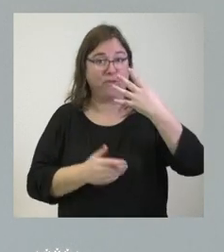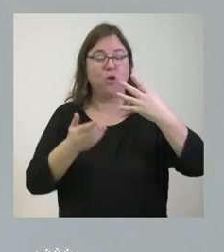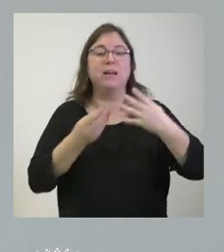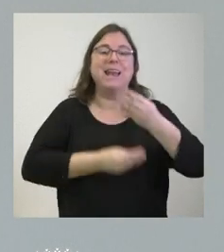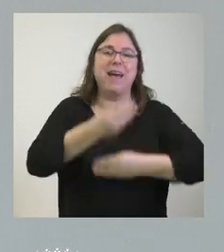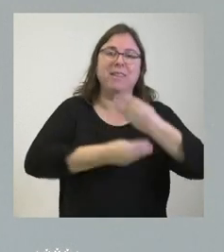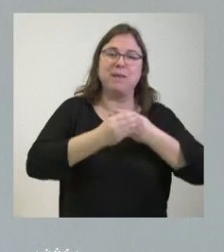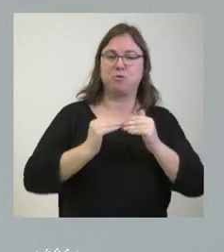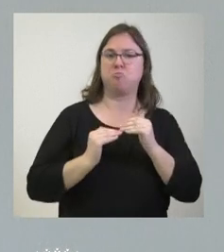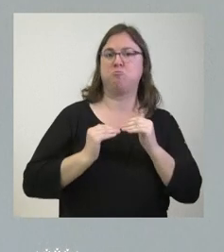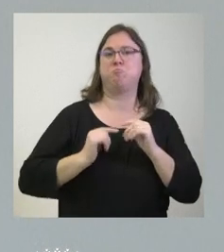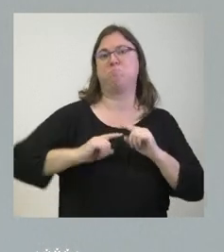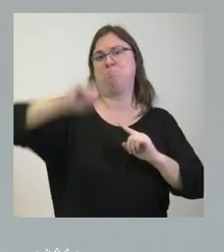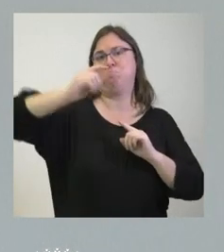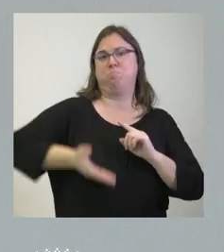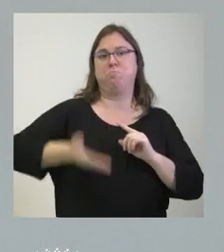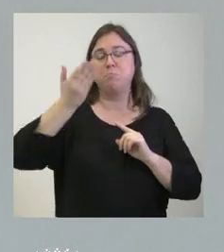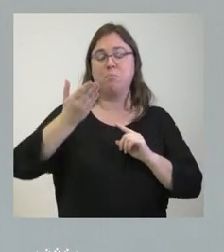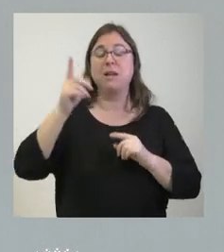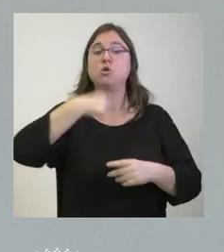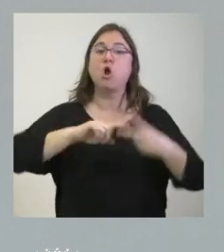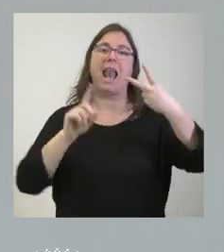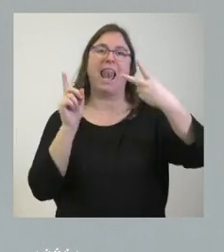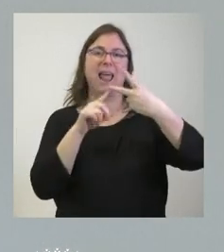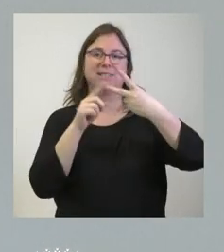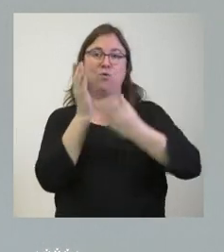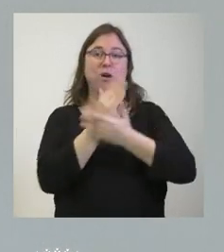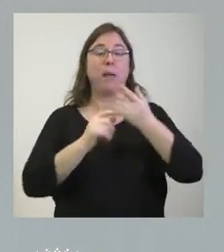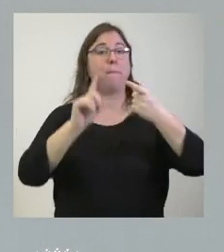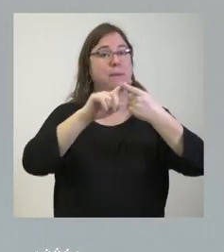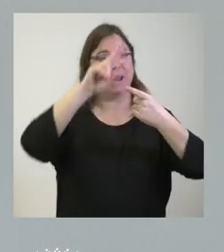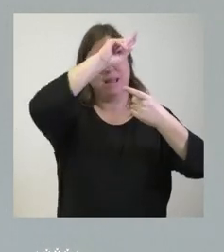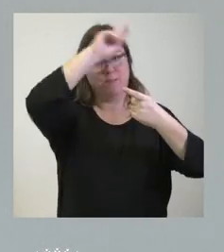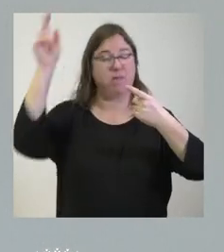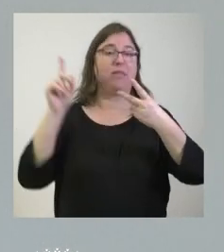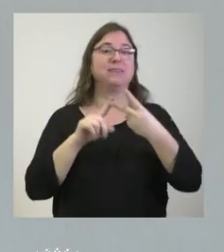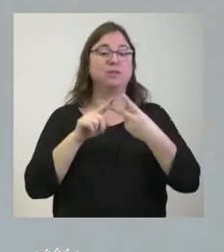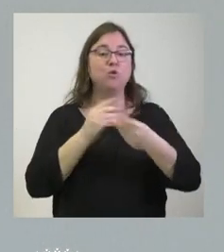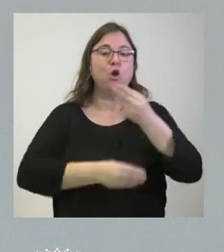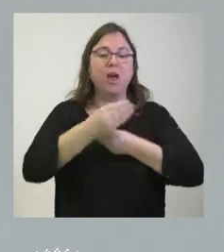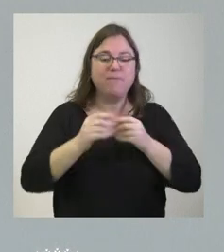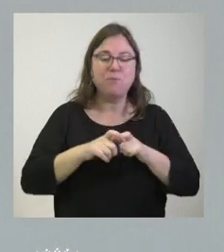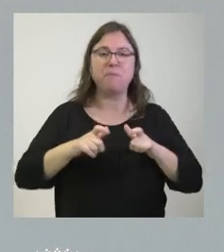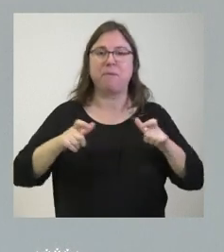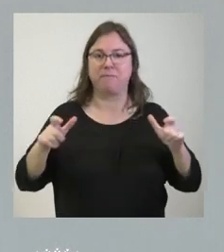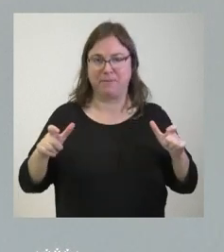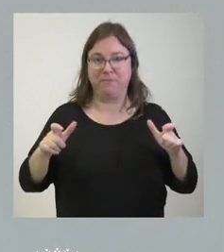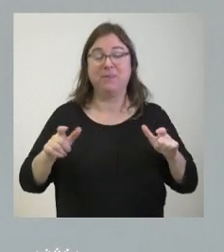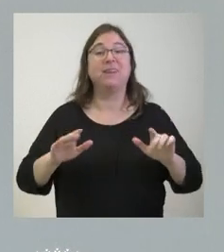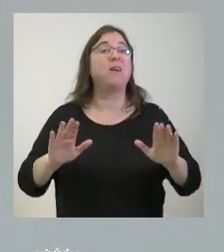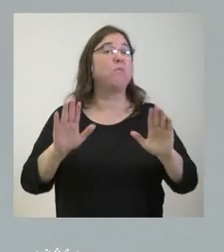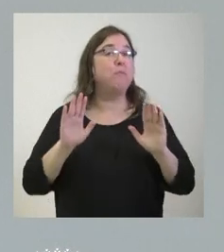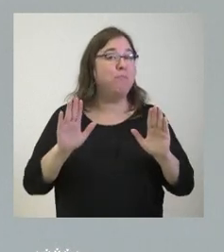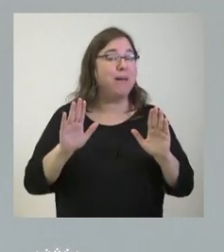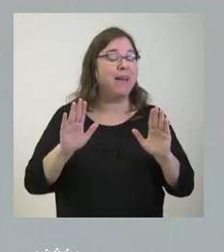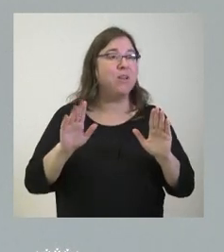el año pasado el número de nacimientos y que somos la segunda comunidad autónoma solo por detrás de Madrid en incremento el número de nacimientos pero esto nos